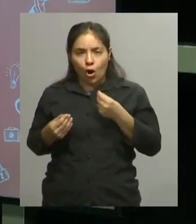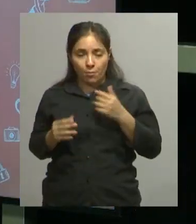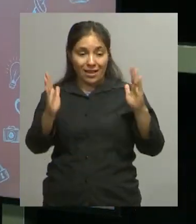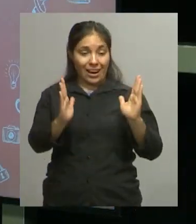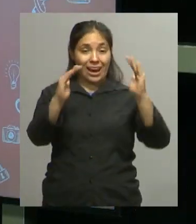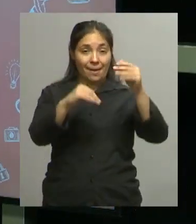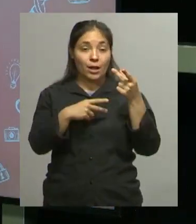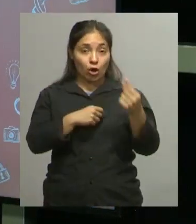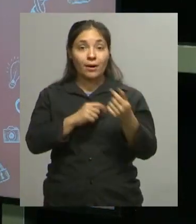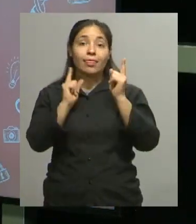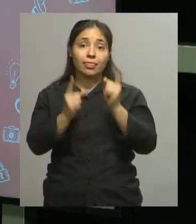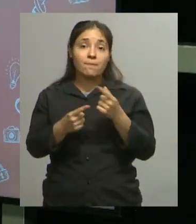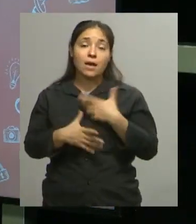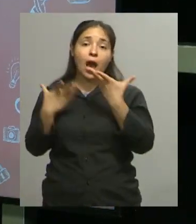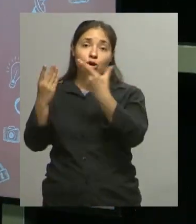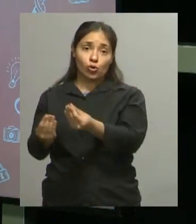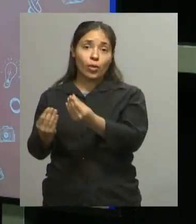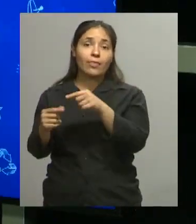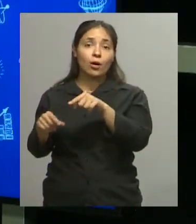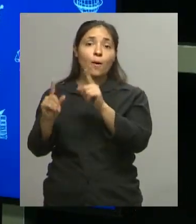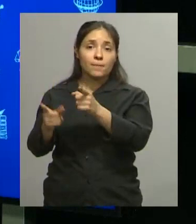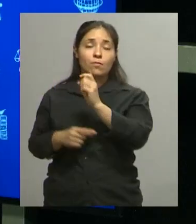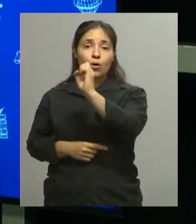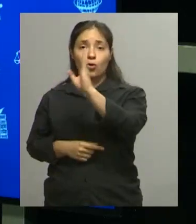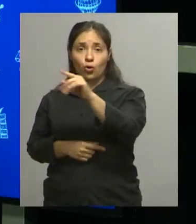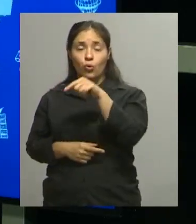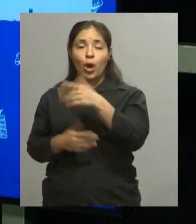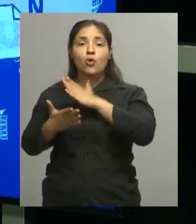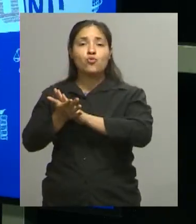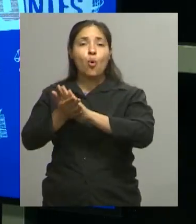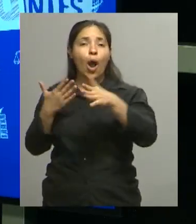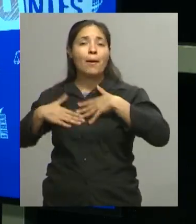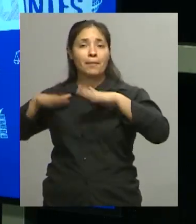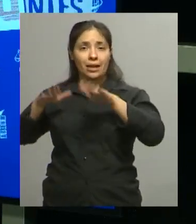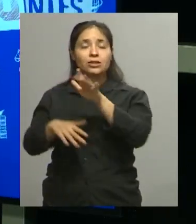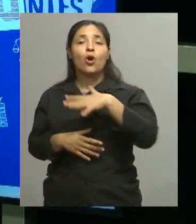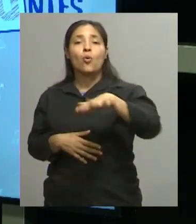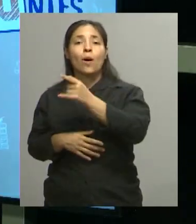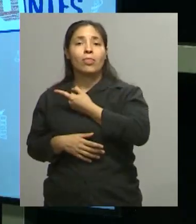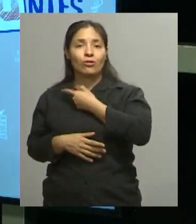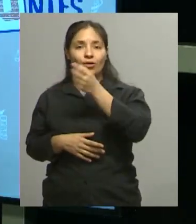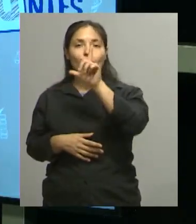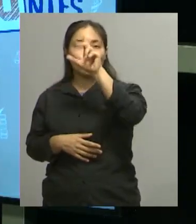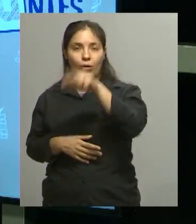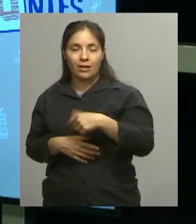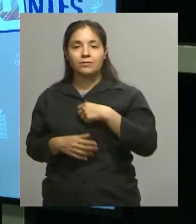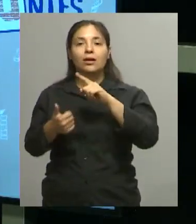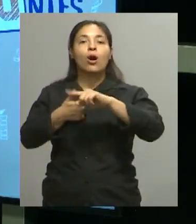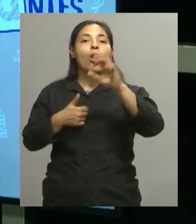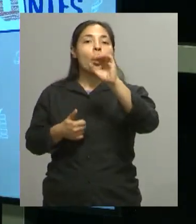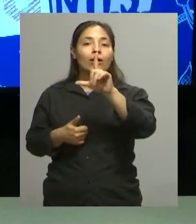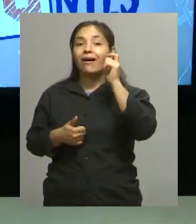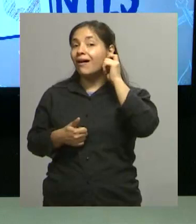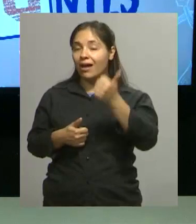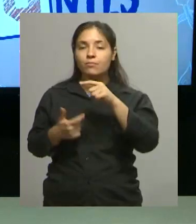Y si no también dándole una mano A la gente del Club Nueva Esperanza Ahí en Luján de Cuyo Pasaban con nosotros Olga Serpa Y